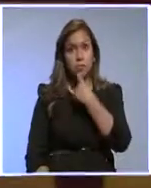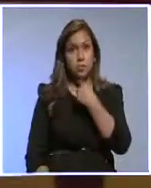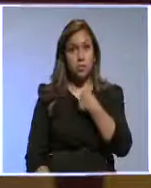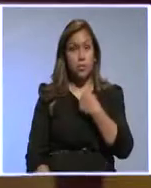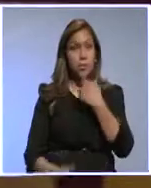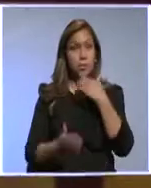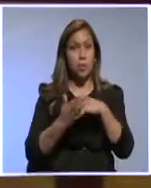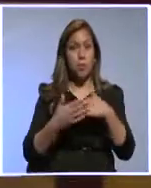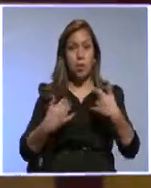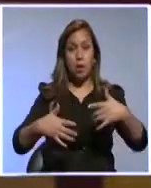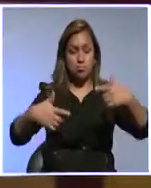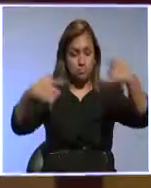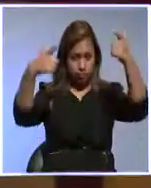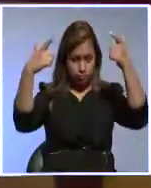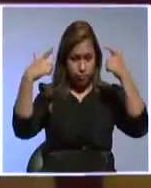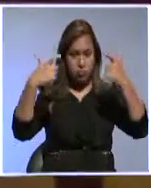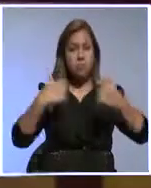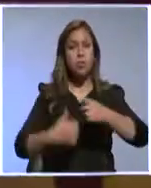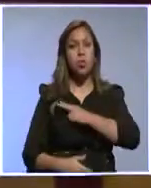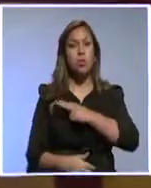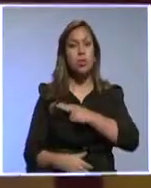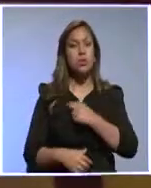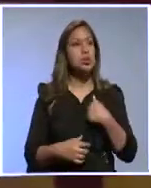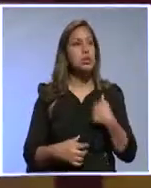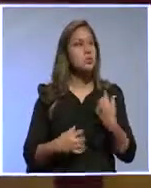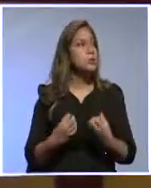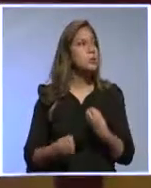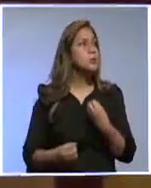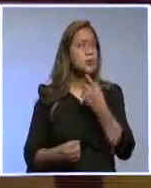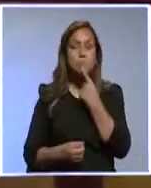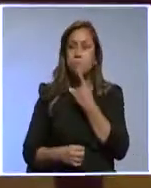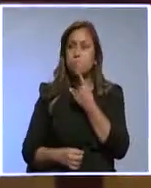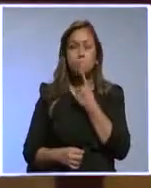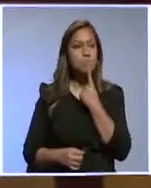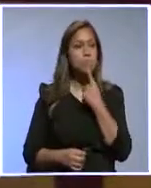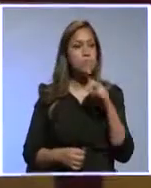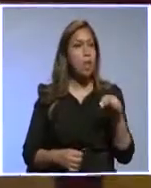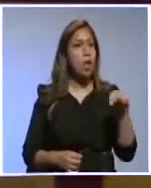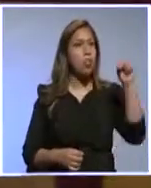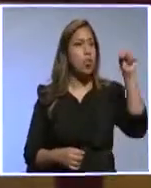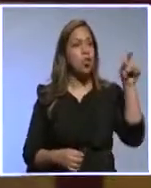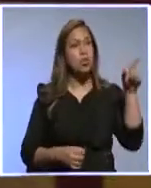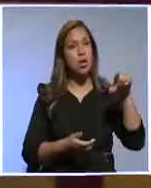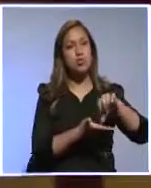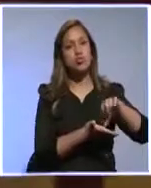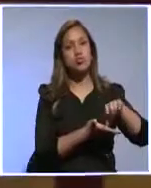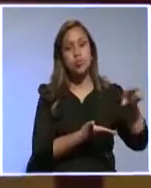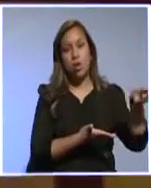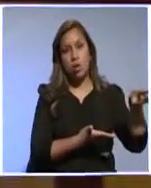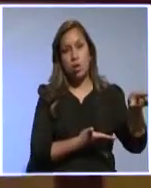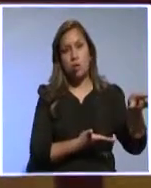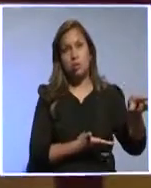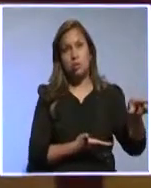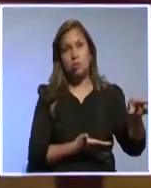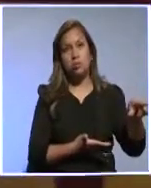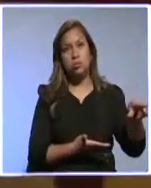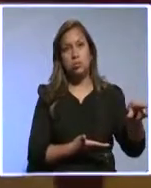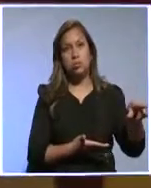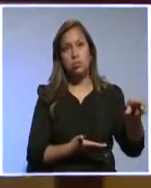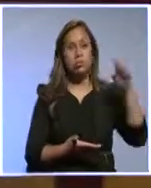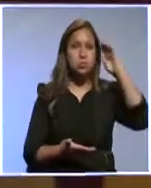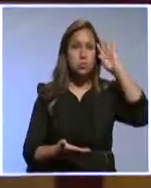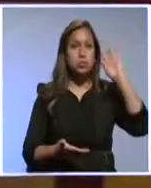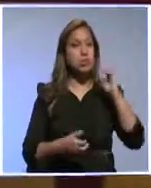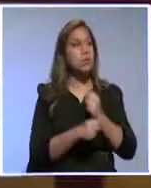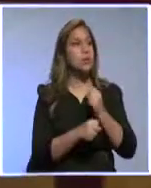maestría y tú puedes pensar, bueno, ¿a dónde vas a trabajar? Bueno, yo me quiero ir a trabajar al norte, a tal ciudad. No sabes si va haber trabajo